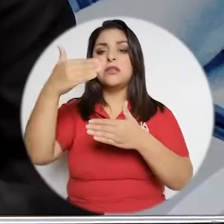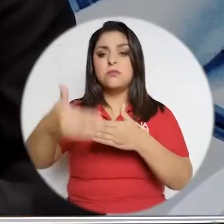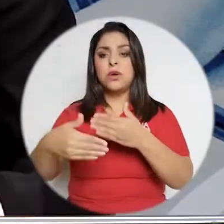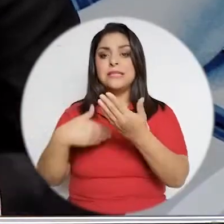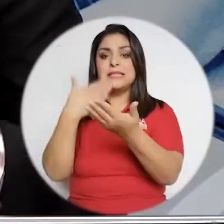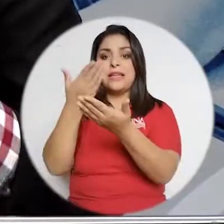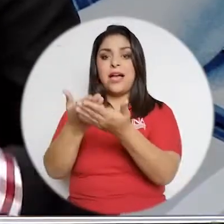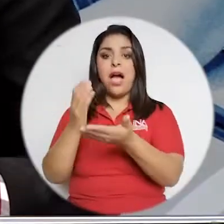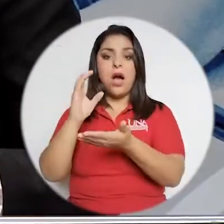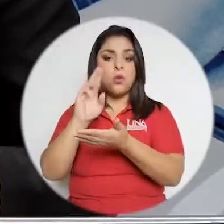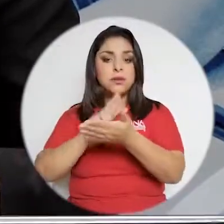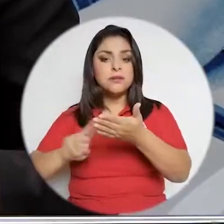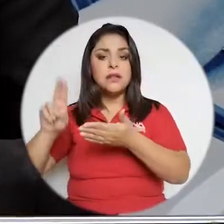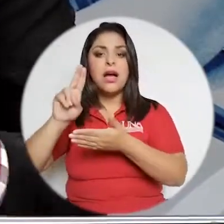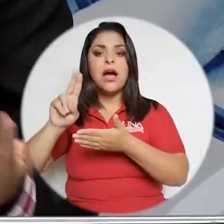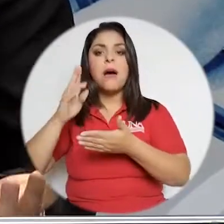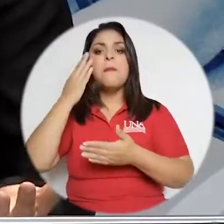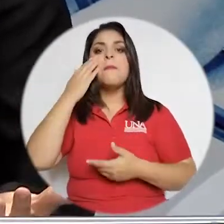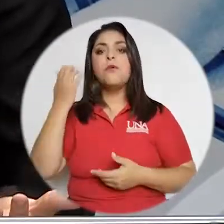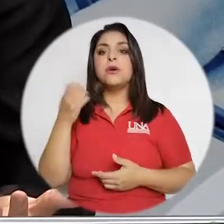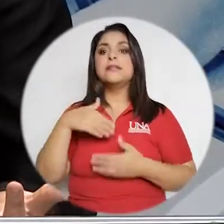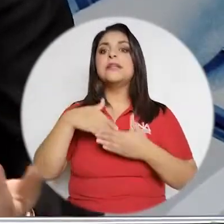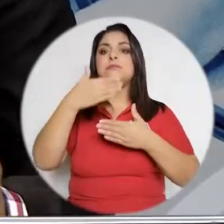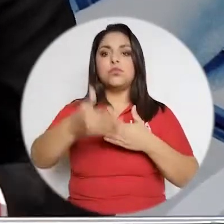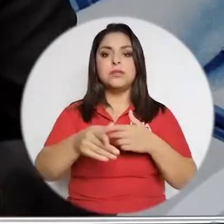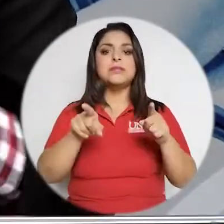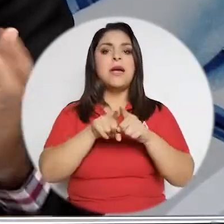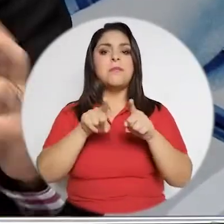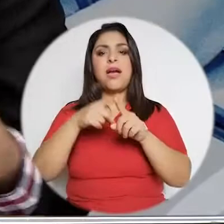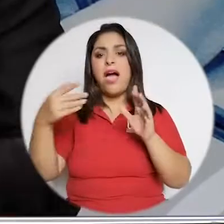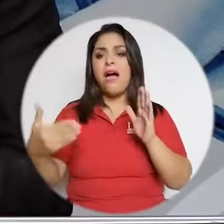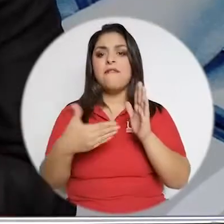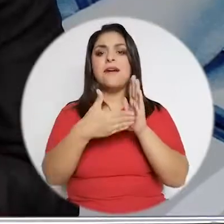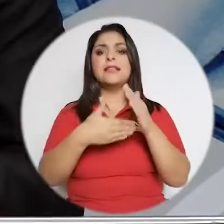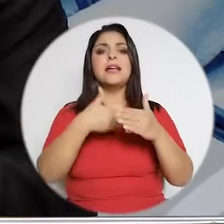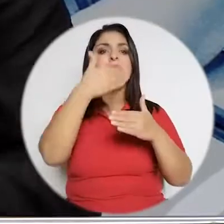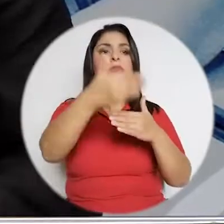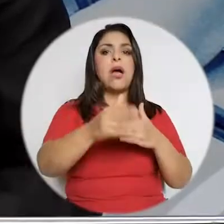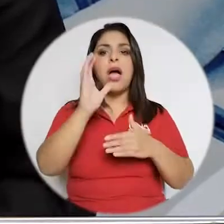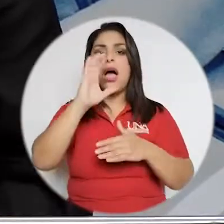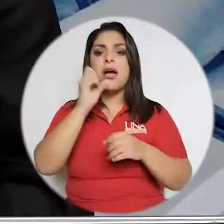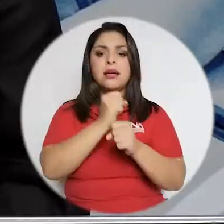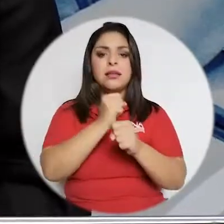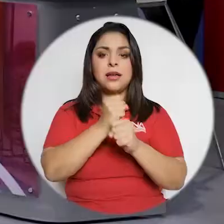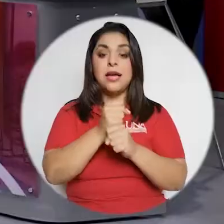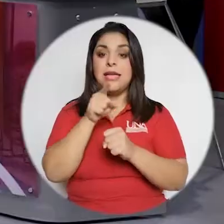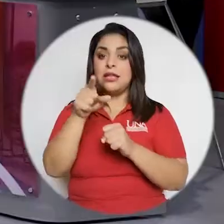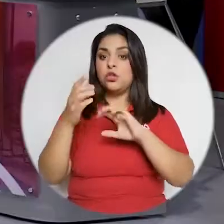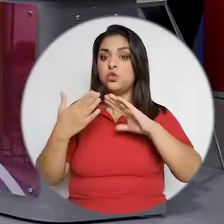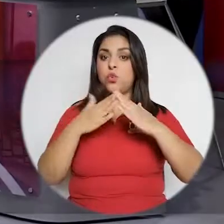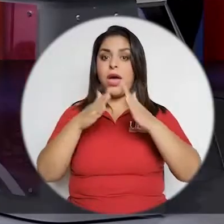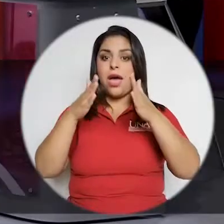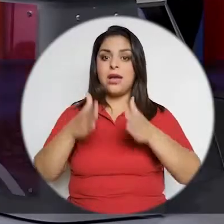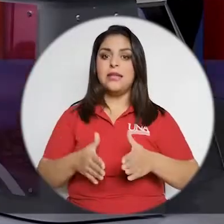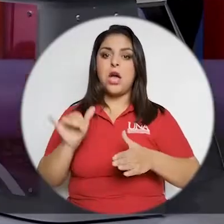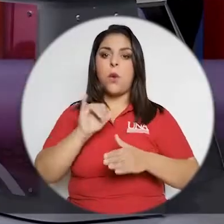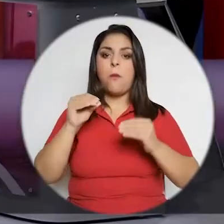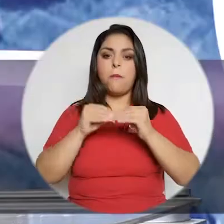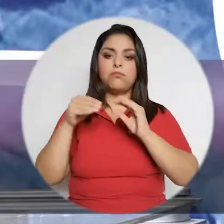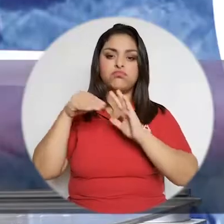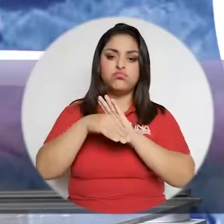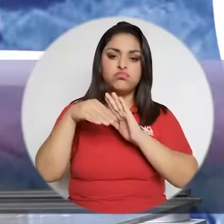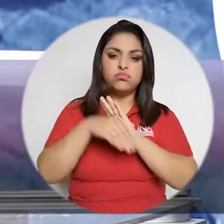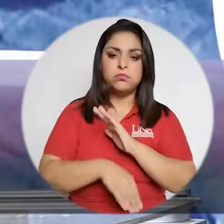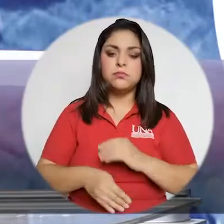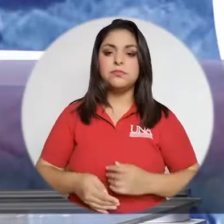todos en general por el mero hecho de ejercer una ciudadanía cada vez más mediada digitalmente. Algo tan simple como saber cómo